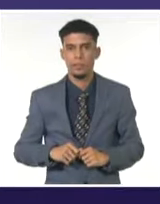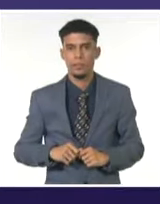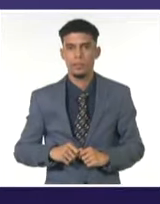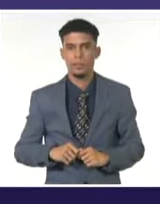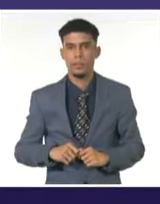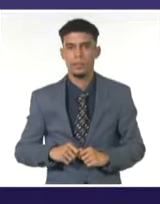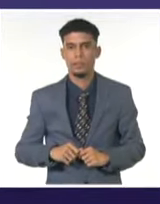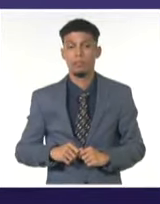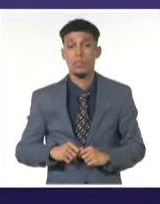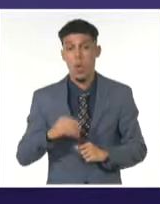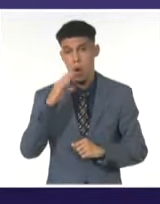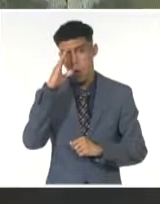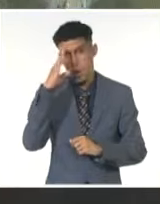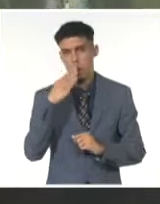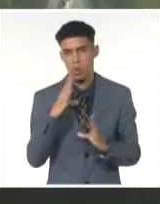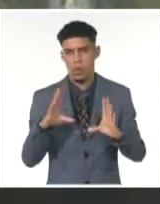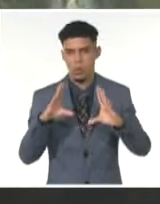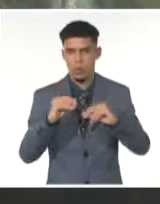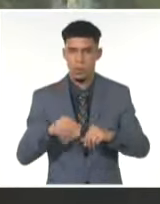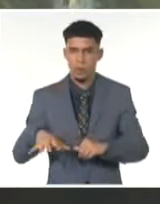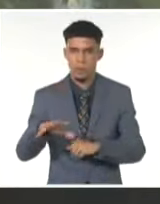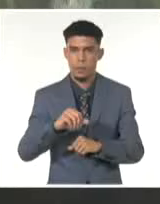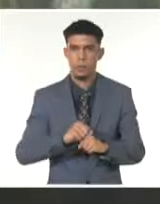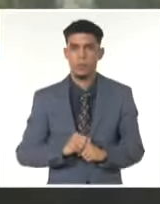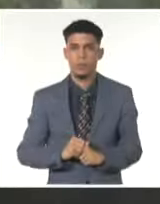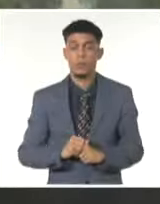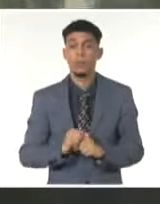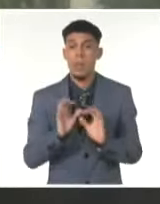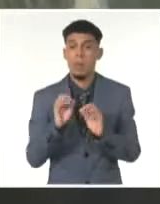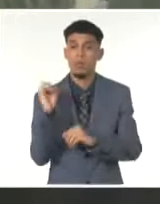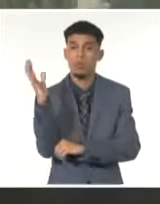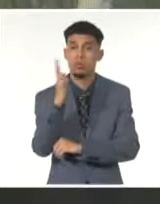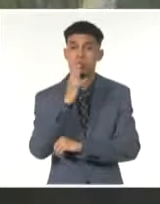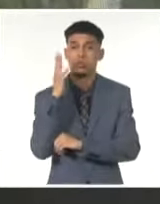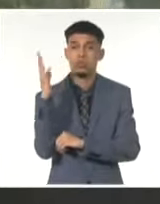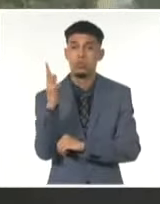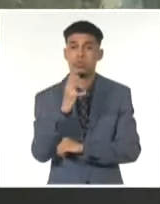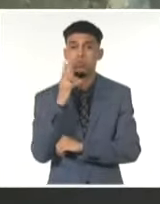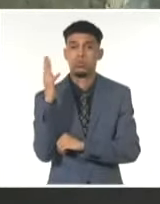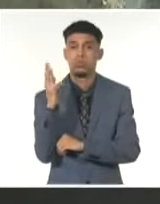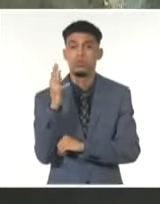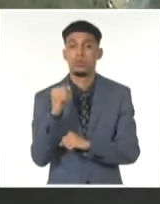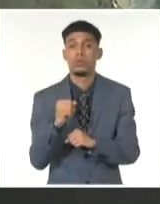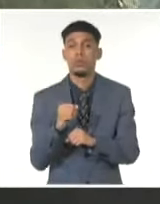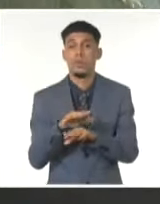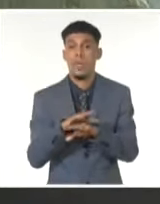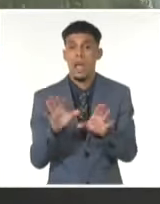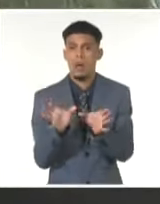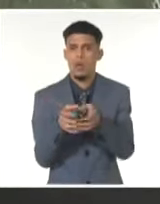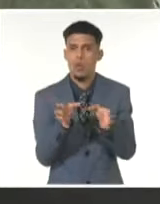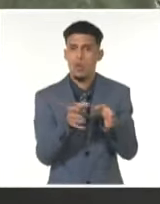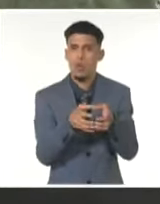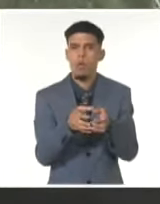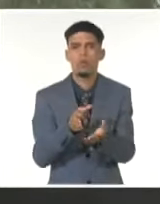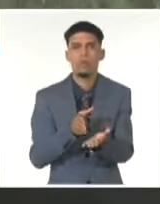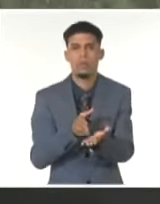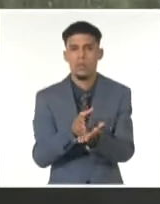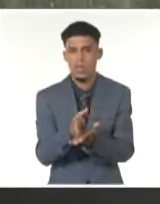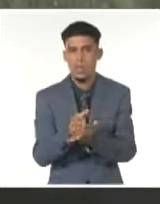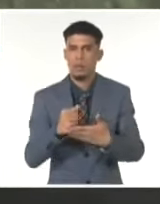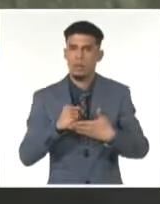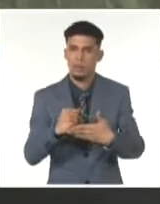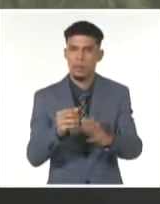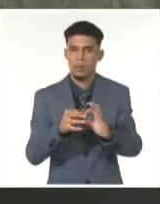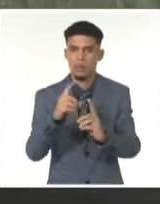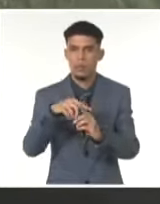¿Qué tal? Les saludo, buenas noches. Mientras el huracán de solidaridad y apoyo a los guantanameros no se detiene, la avalancha